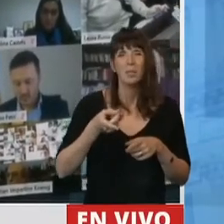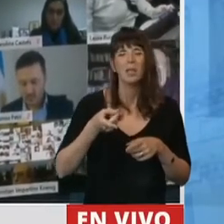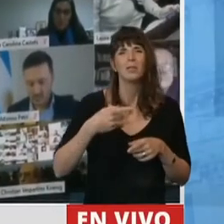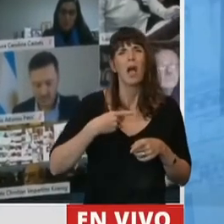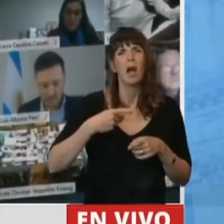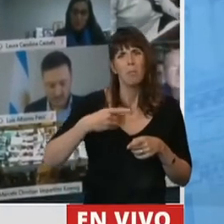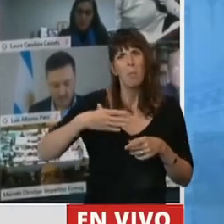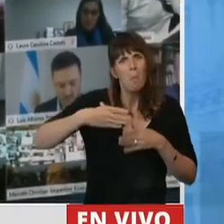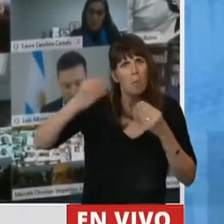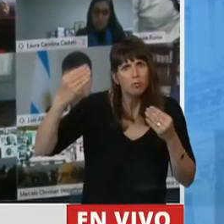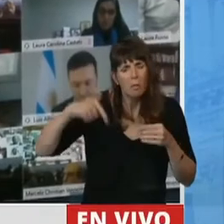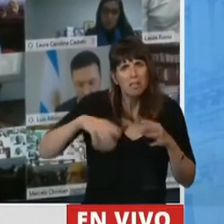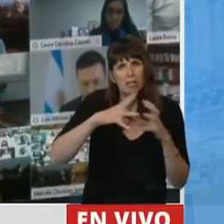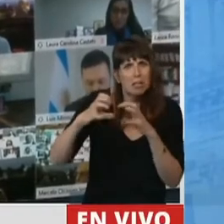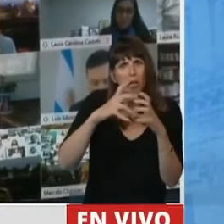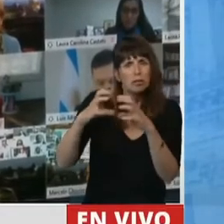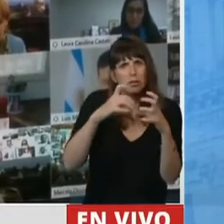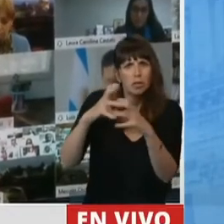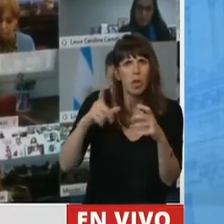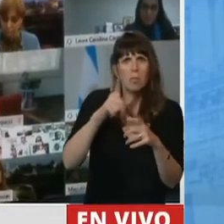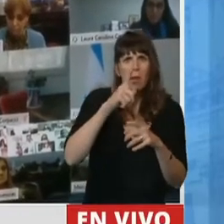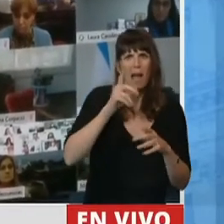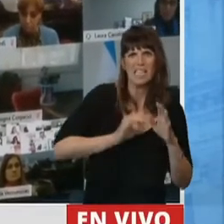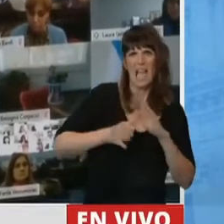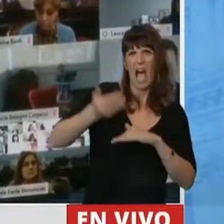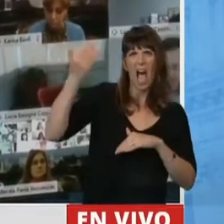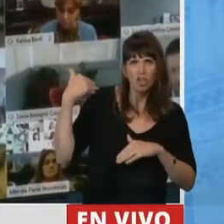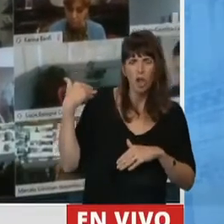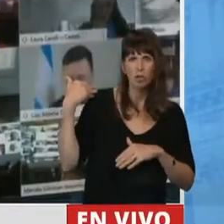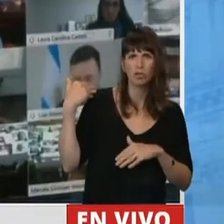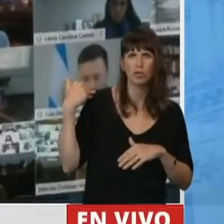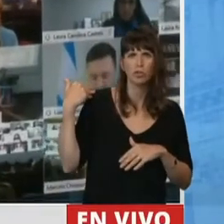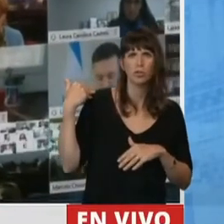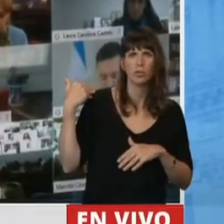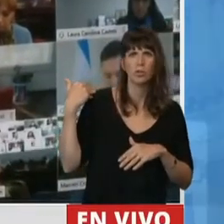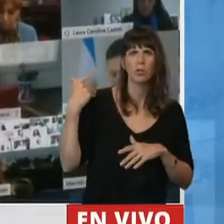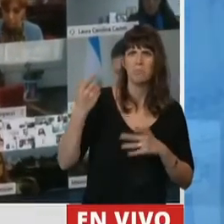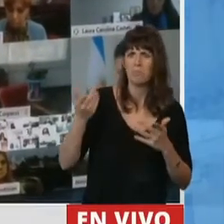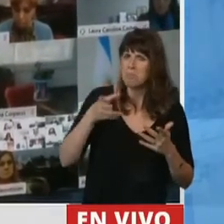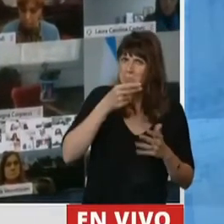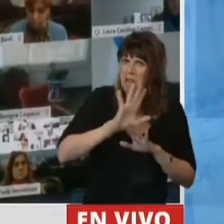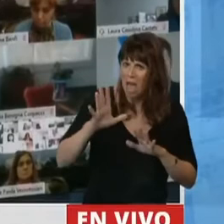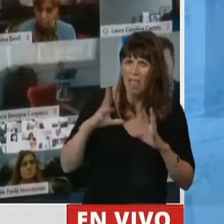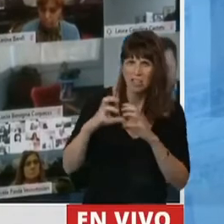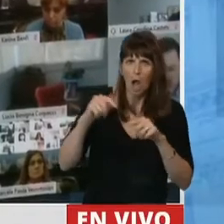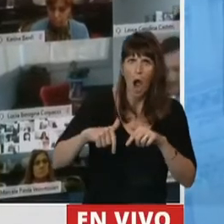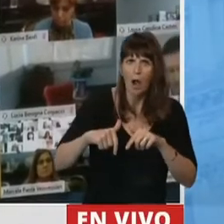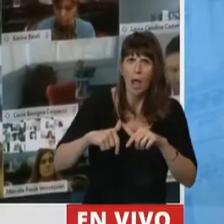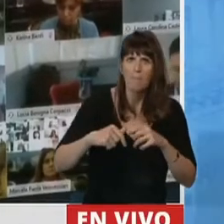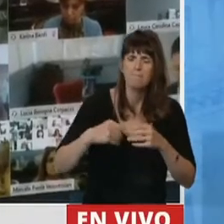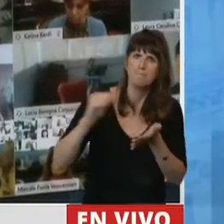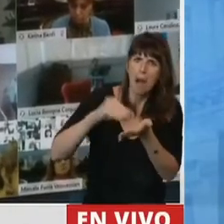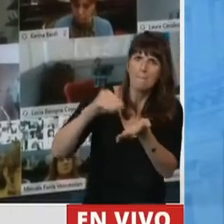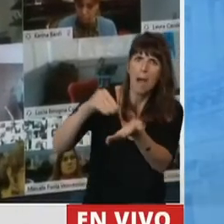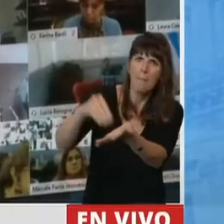cantidad de sesiones, como yo no sé si en alguno de los años anteriores que yo estuve en este Congreso hemos tenido, me parece que tenemos que ir avanzando